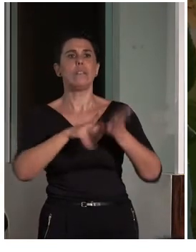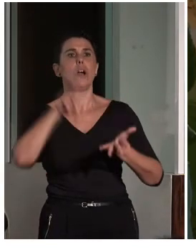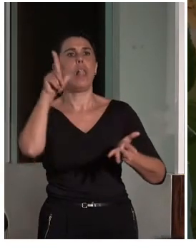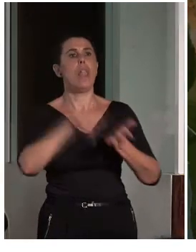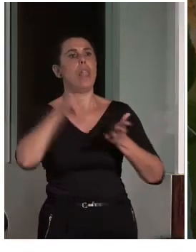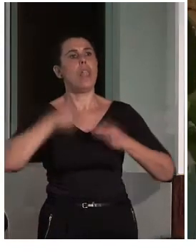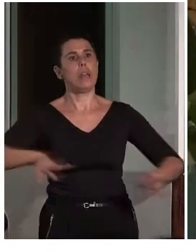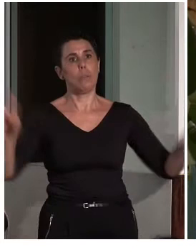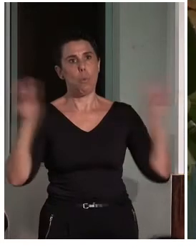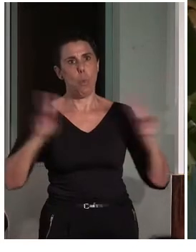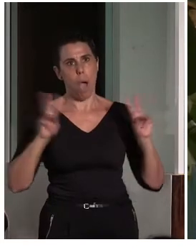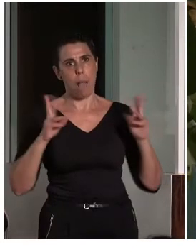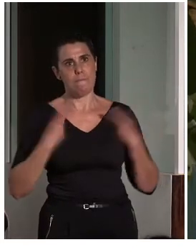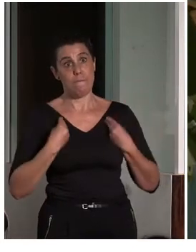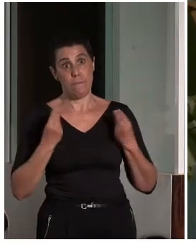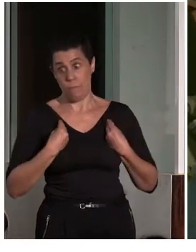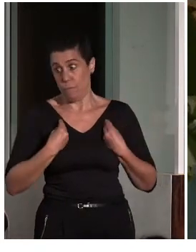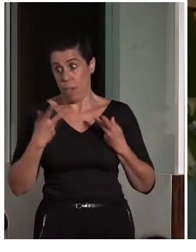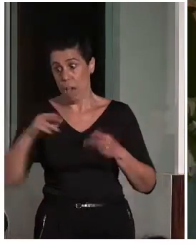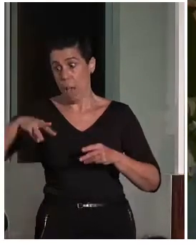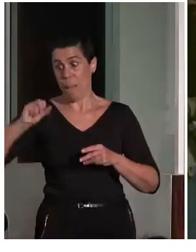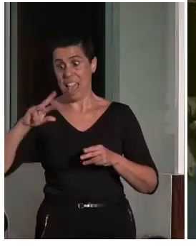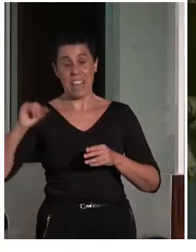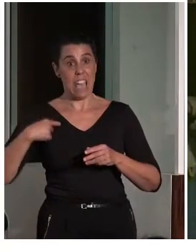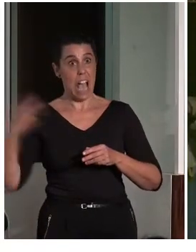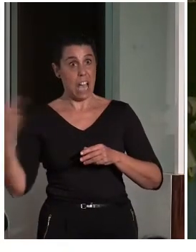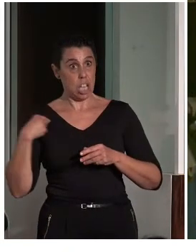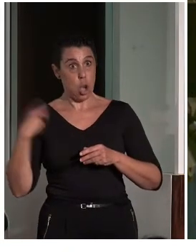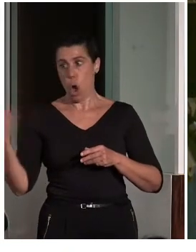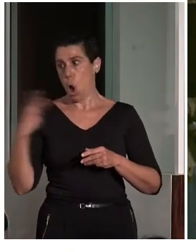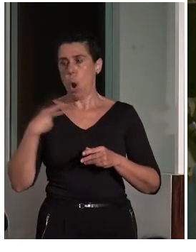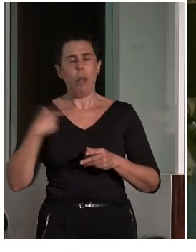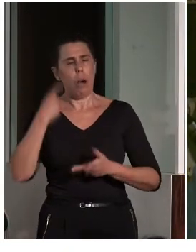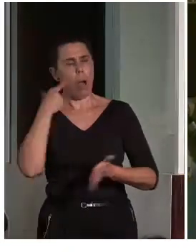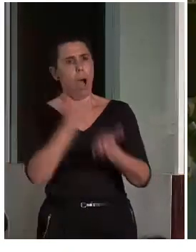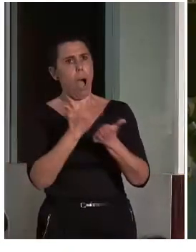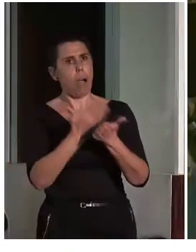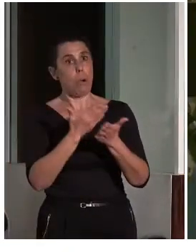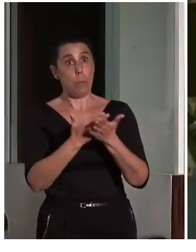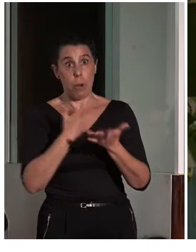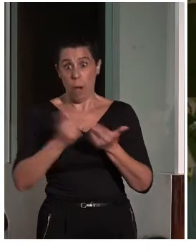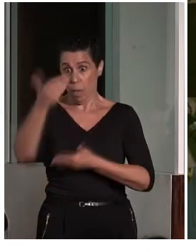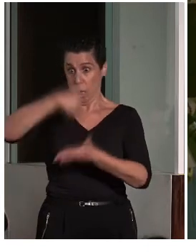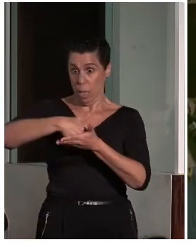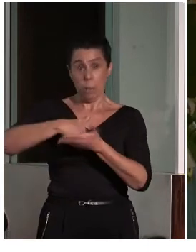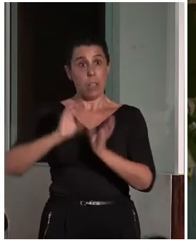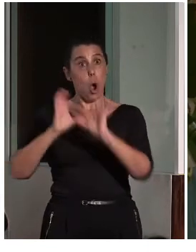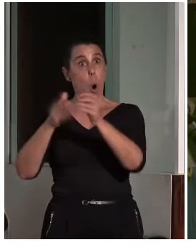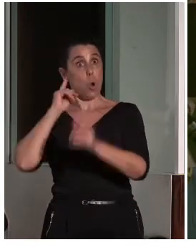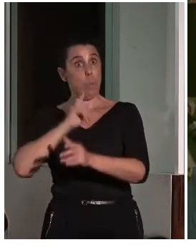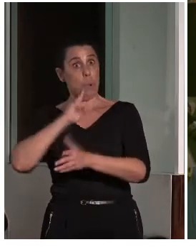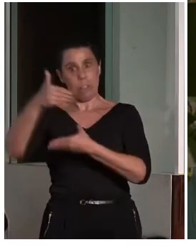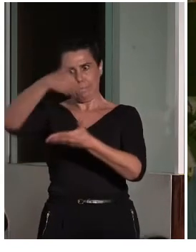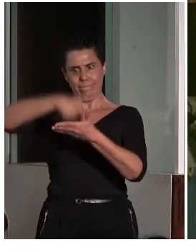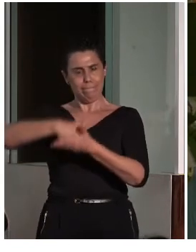Y nosotros, bueno, sobre todo María y yo, lo hemos podido comprobar, porque, bueno, a raíz de la petición, pues nos tuvimos que informar, porque ya